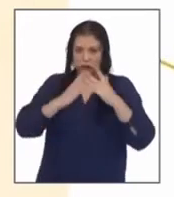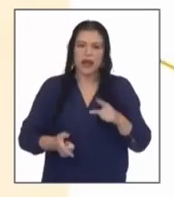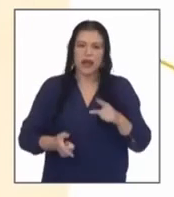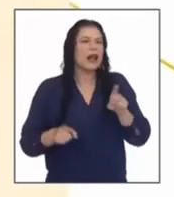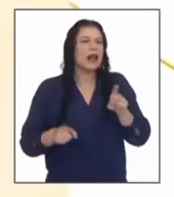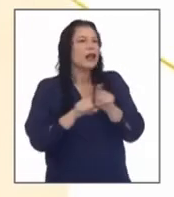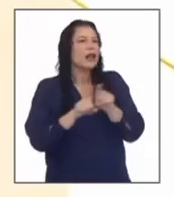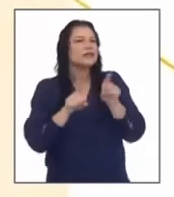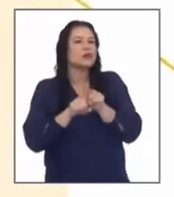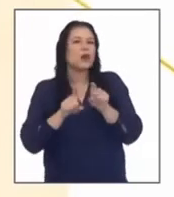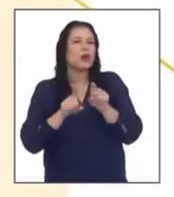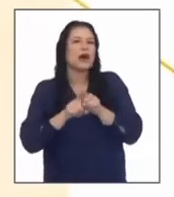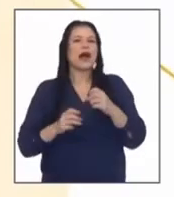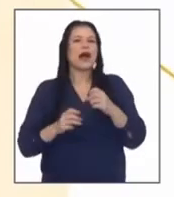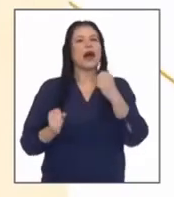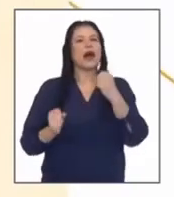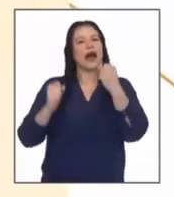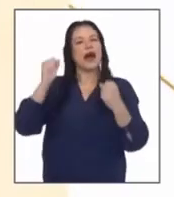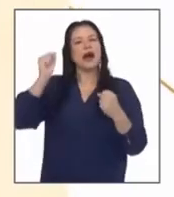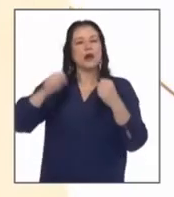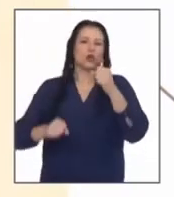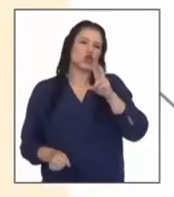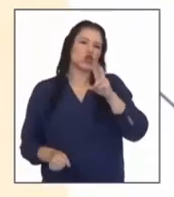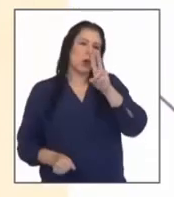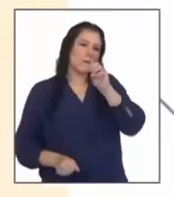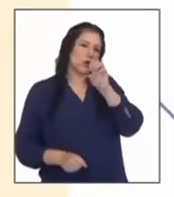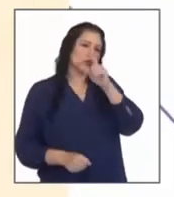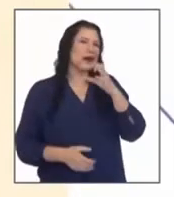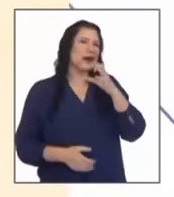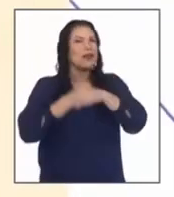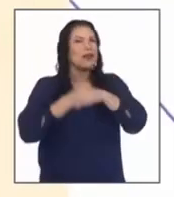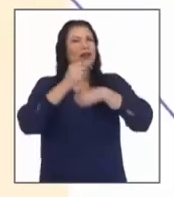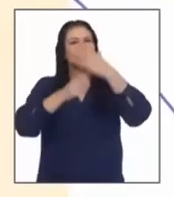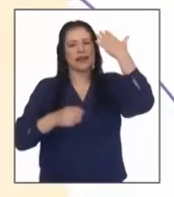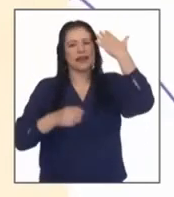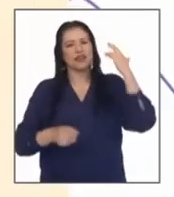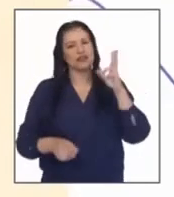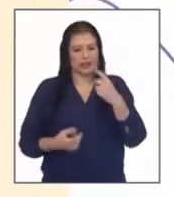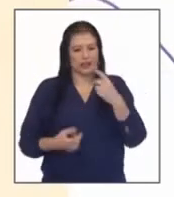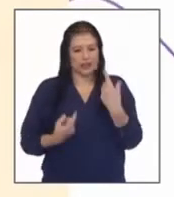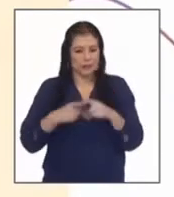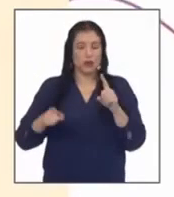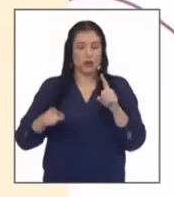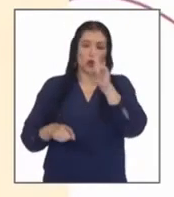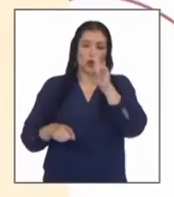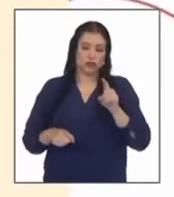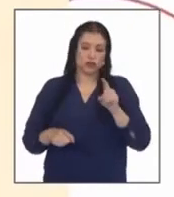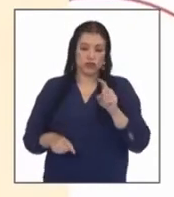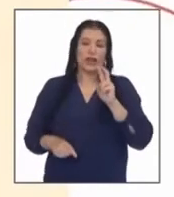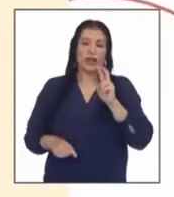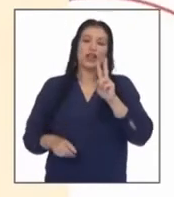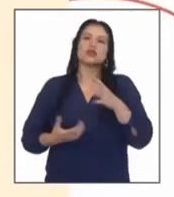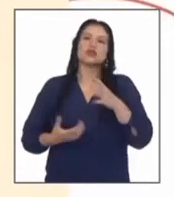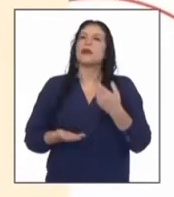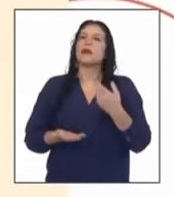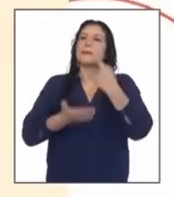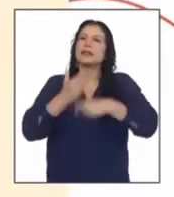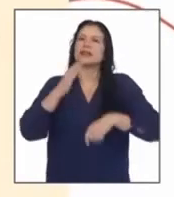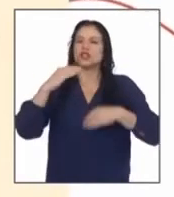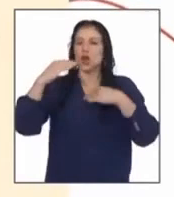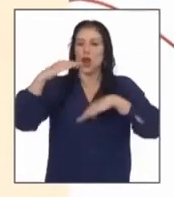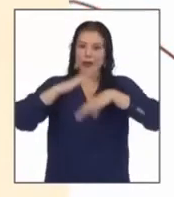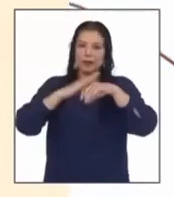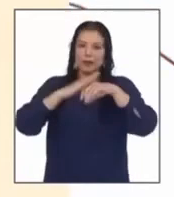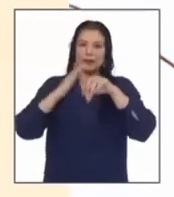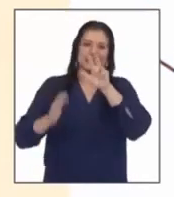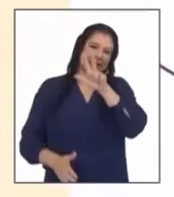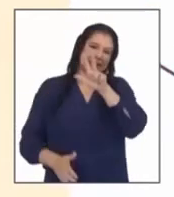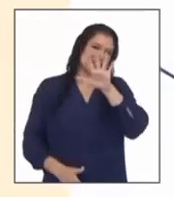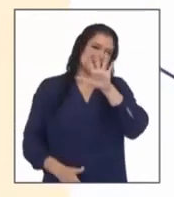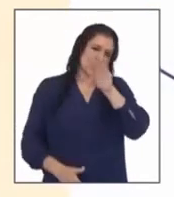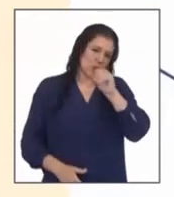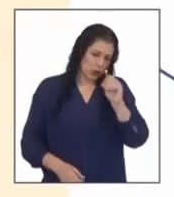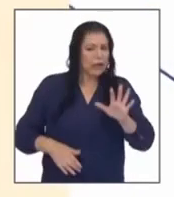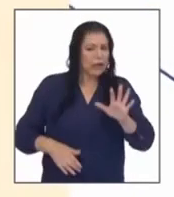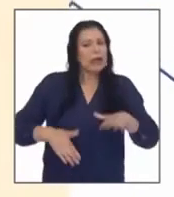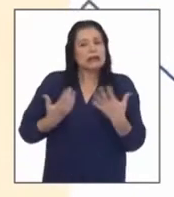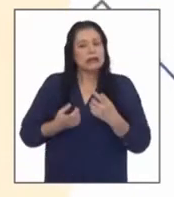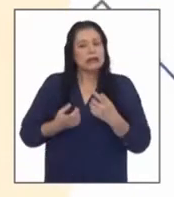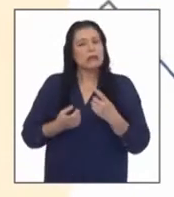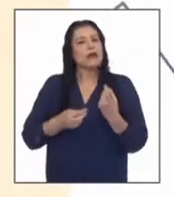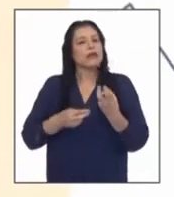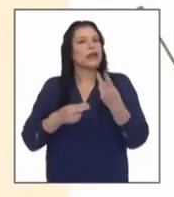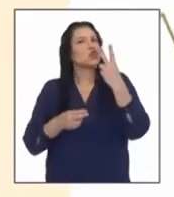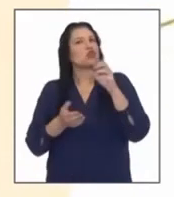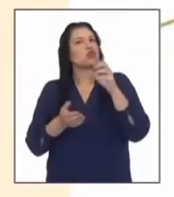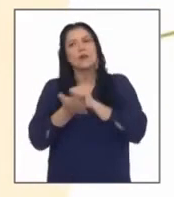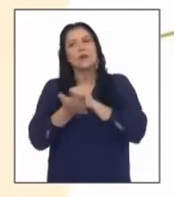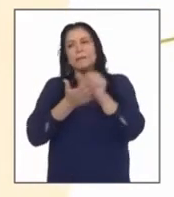al volkswagen escarabajo en alemania de los años 30 pero de dos ruedas y que no suba de 350 soles una inversión que podría recuperarse